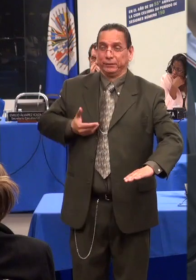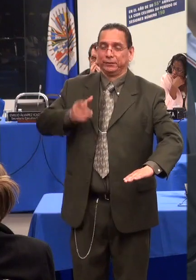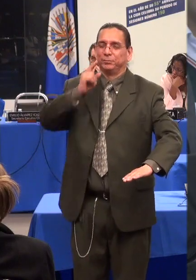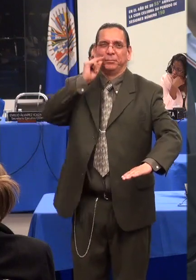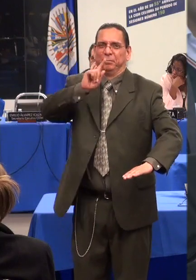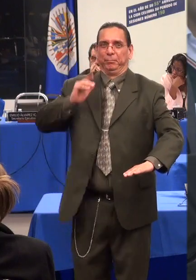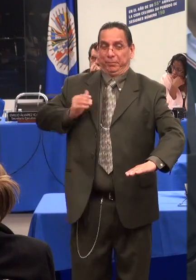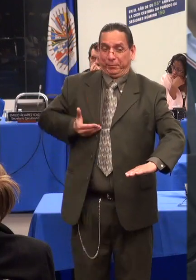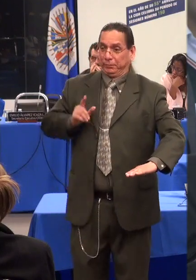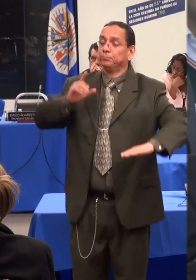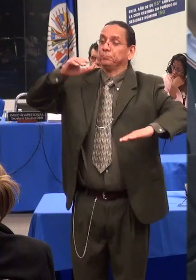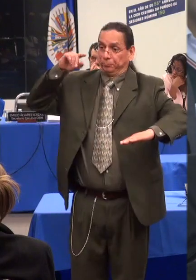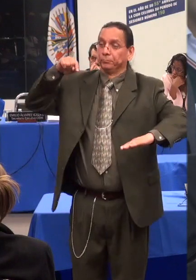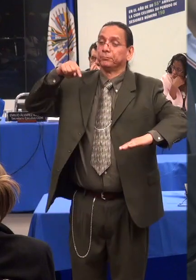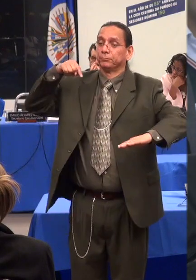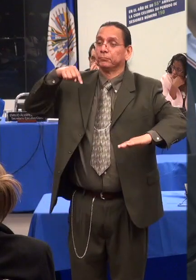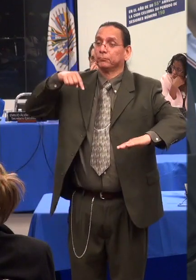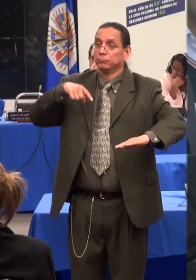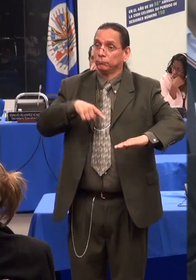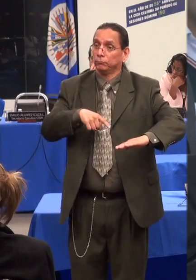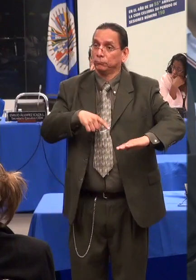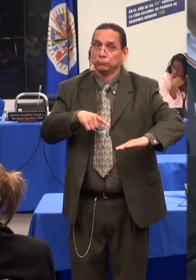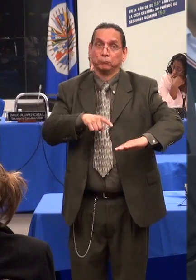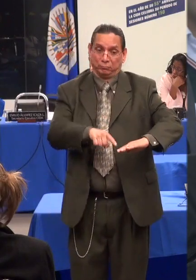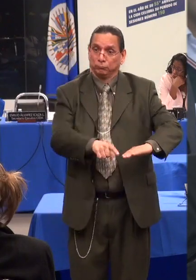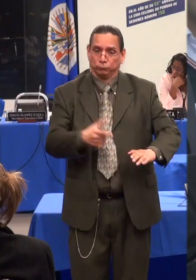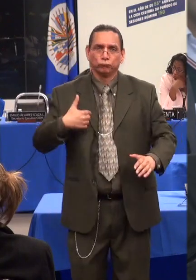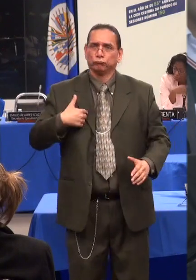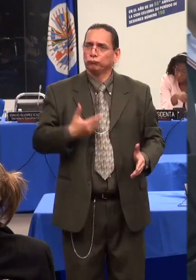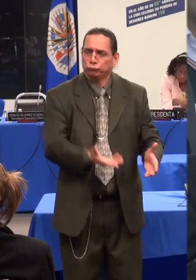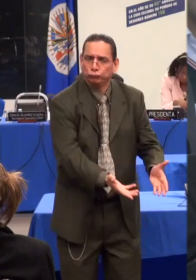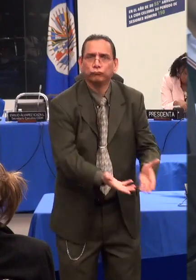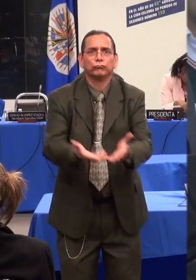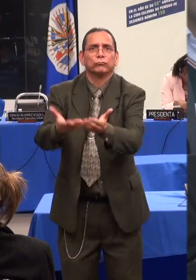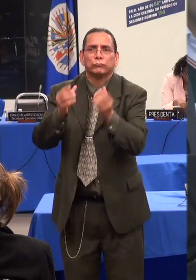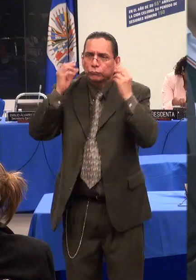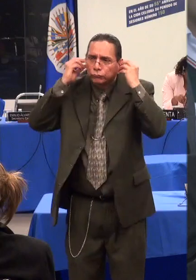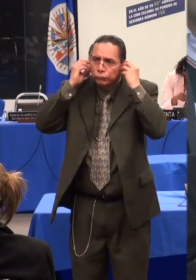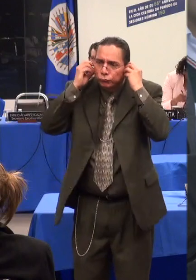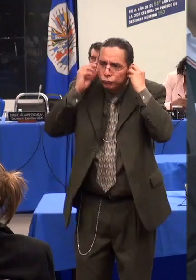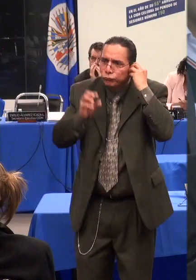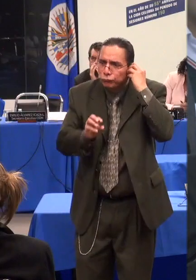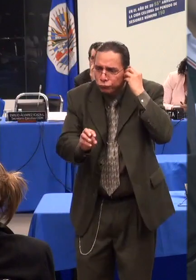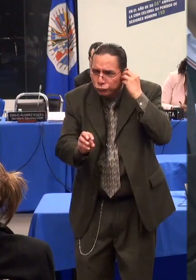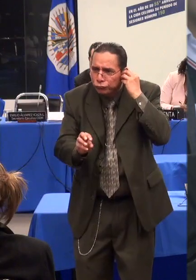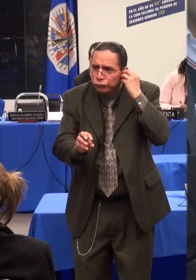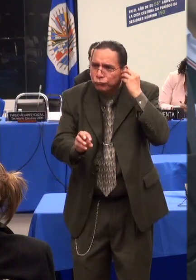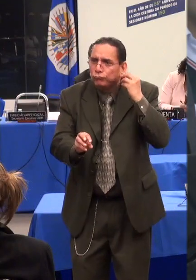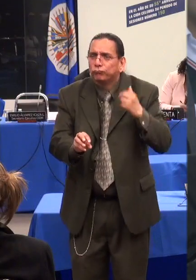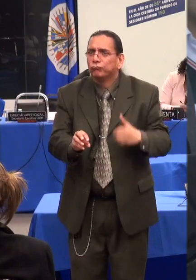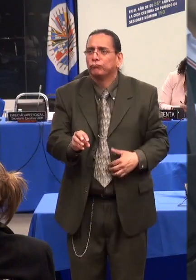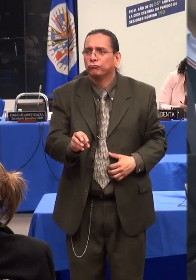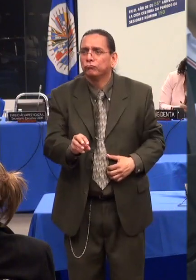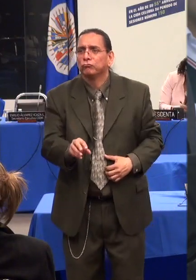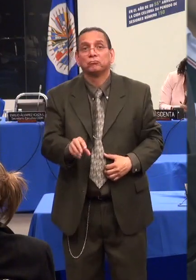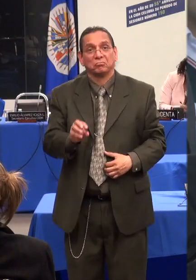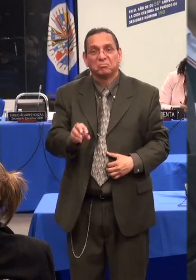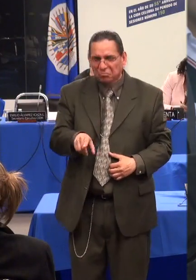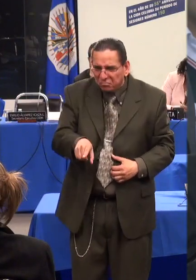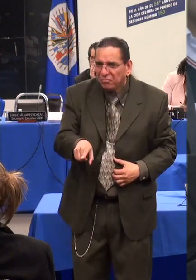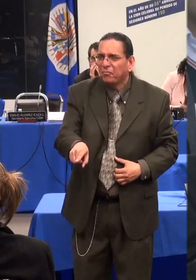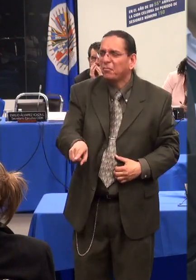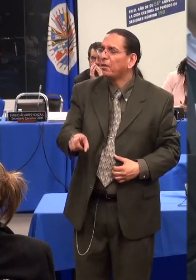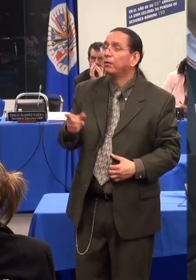que yo no tenía ningún futuro, que no podría caminar ni hablar y que lo mejor era que ellos tuvieran la resignación